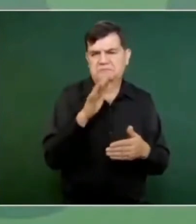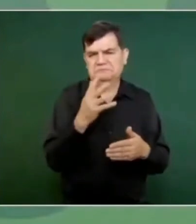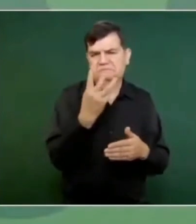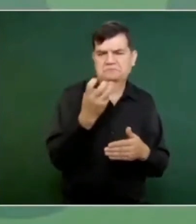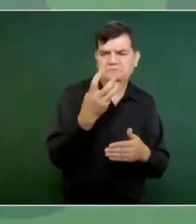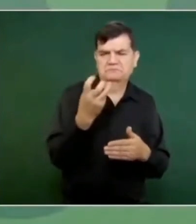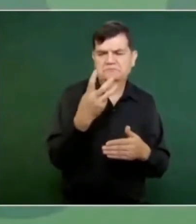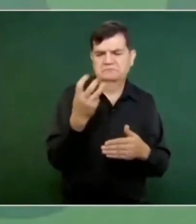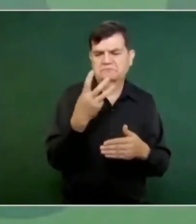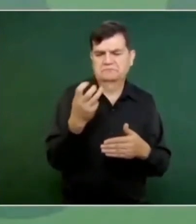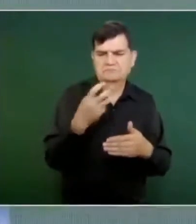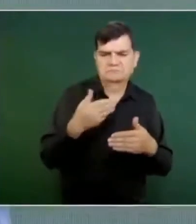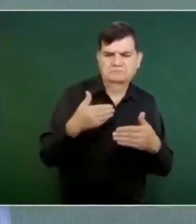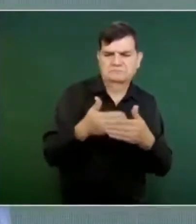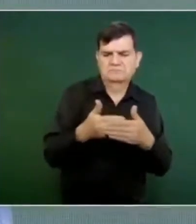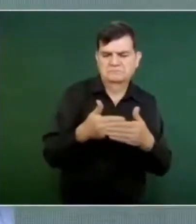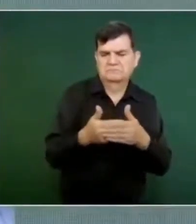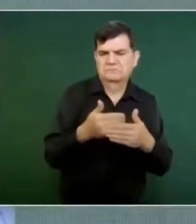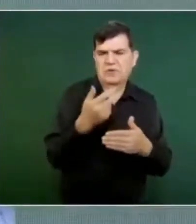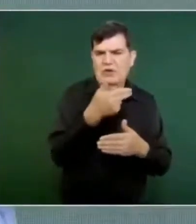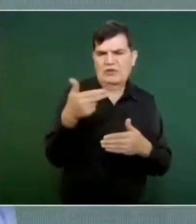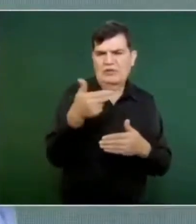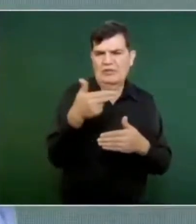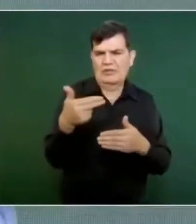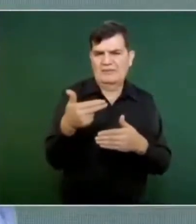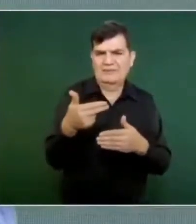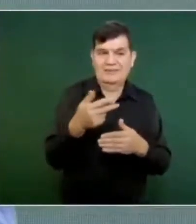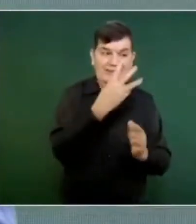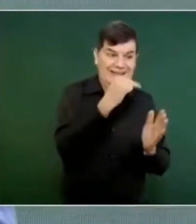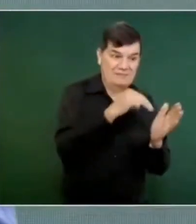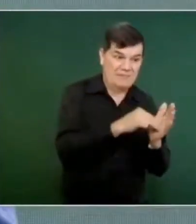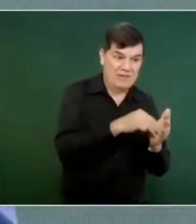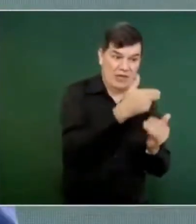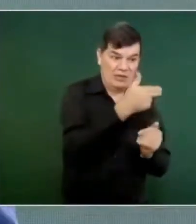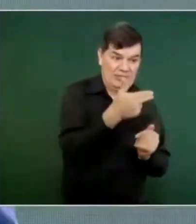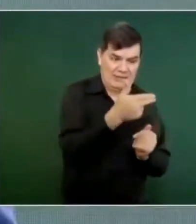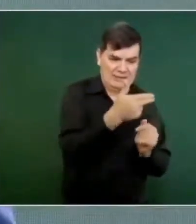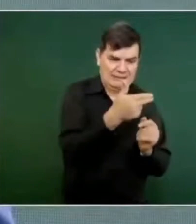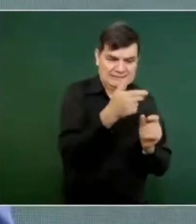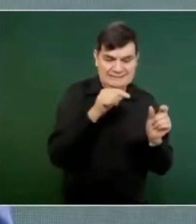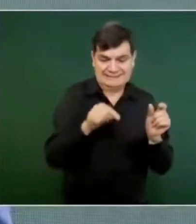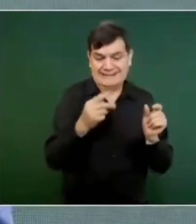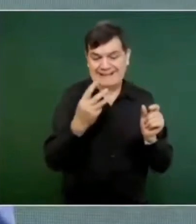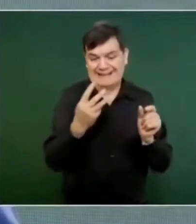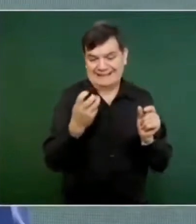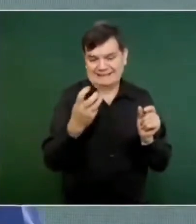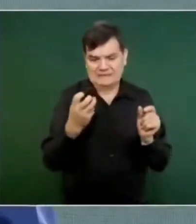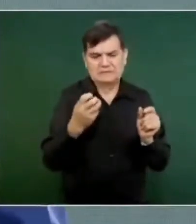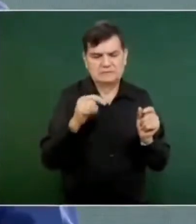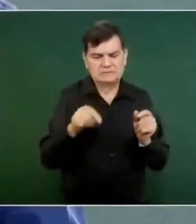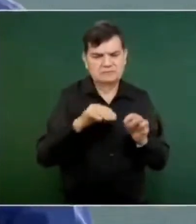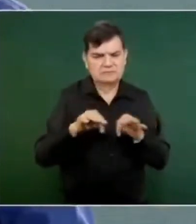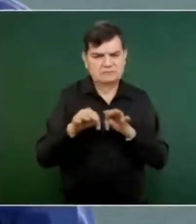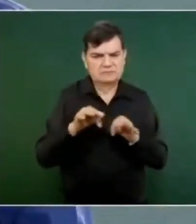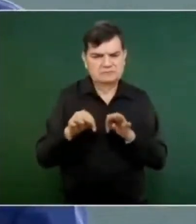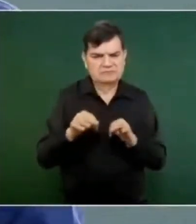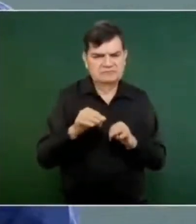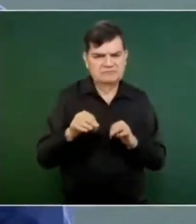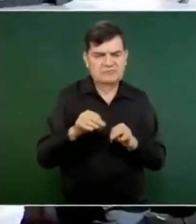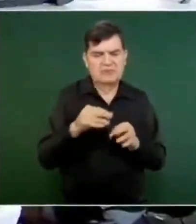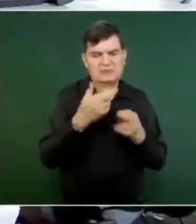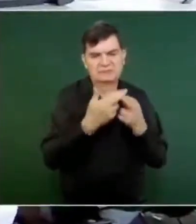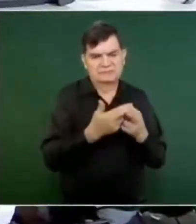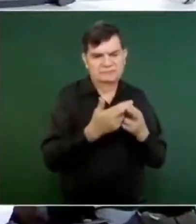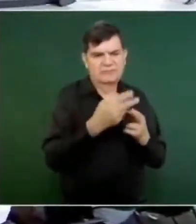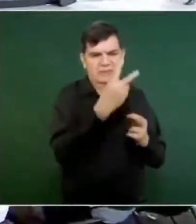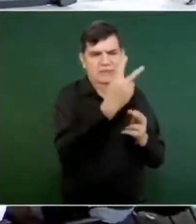de los 3 mil. Y resulta que de acuerdo a